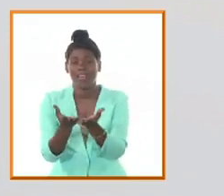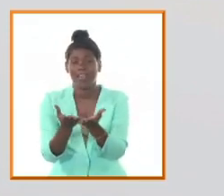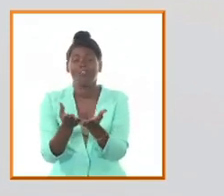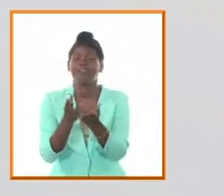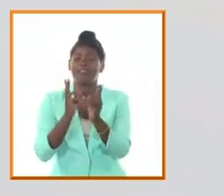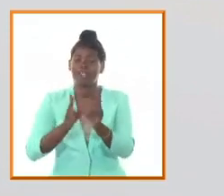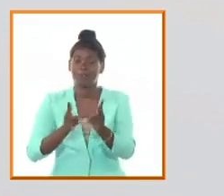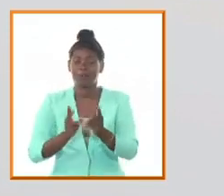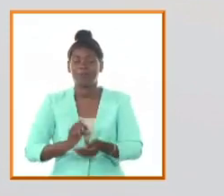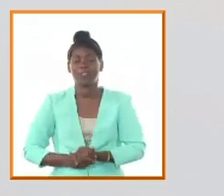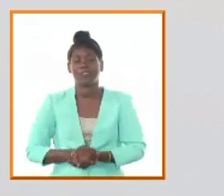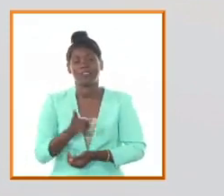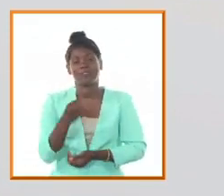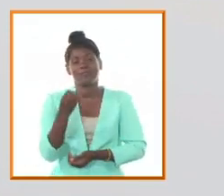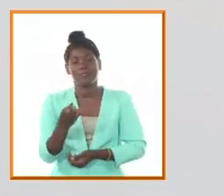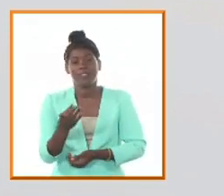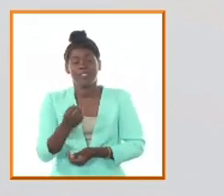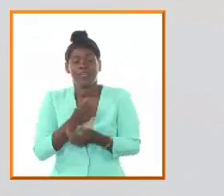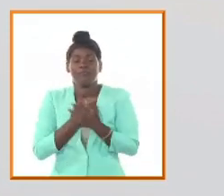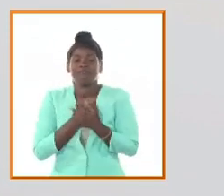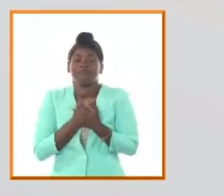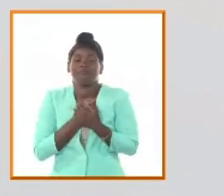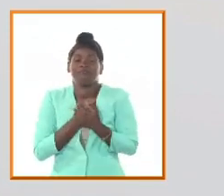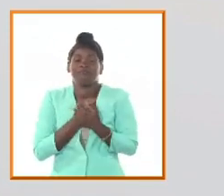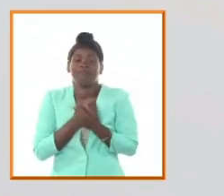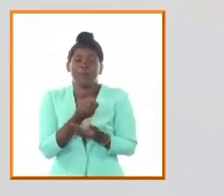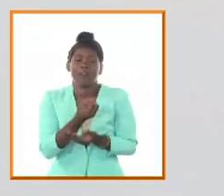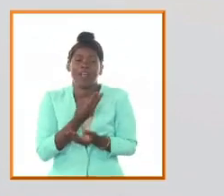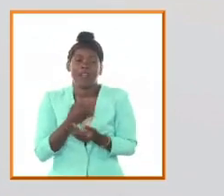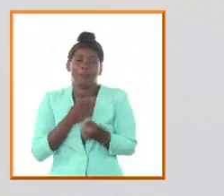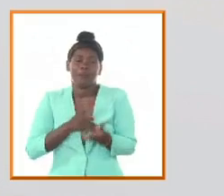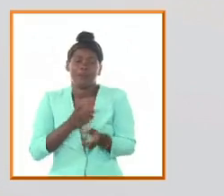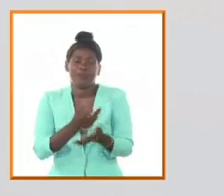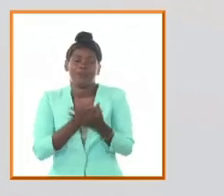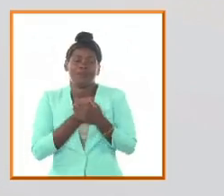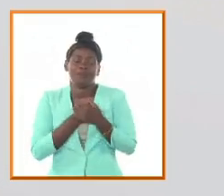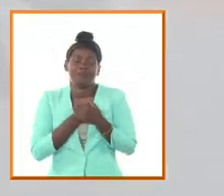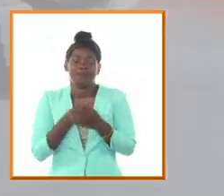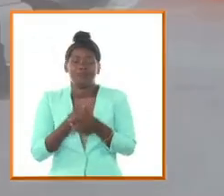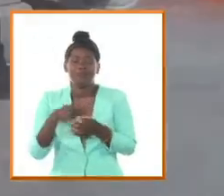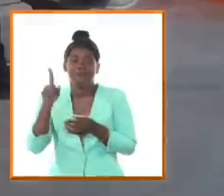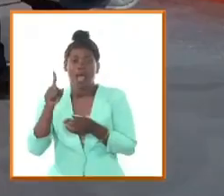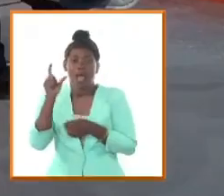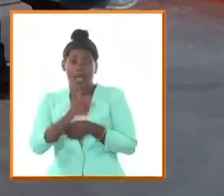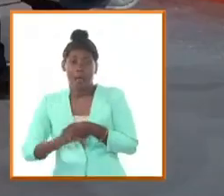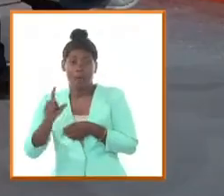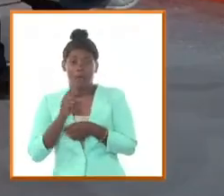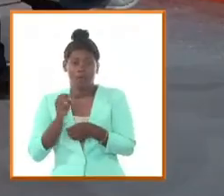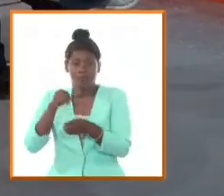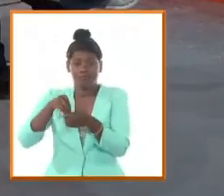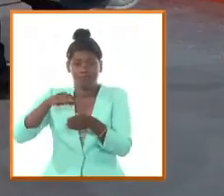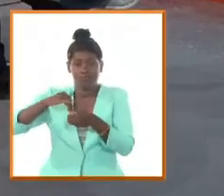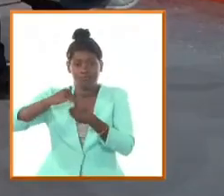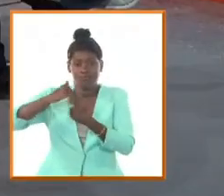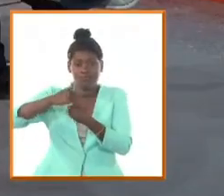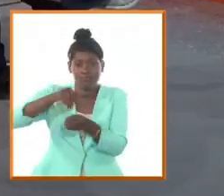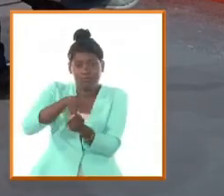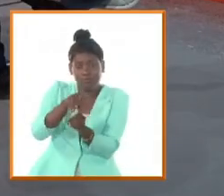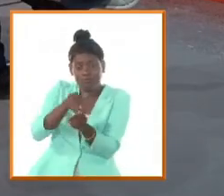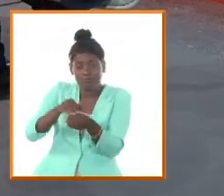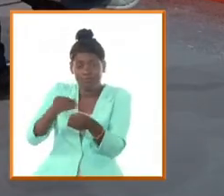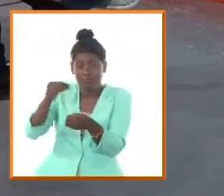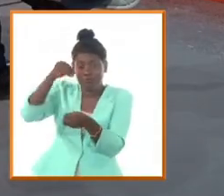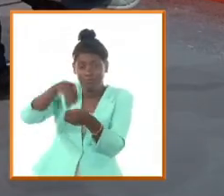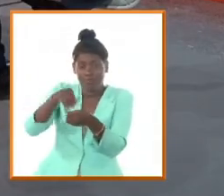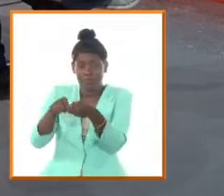lugar en el idilio y que ella llevó consigo para llevarlo al Camagüey a su casa y sembrarlo allí y ese árbol yo creo que